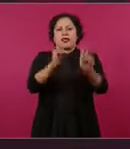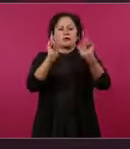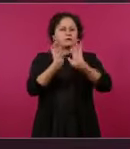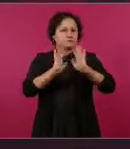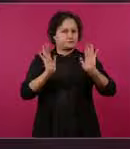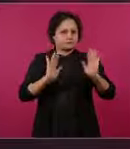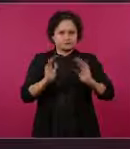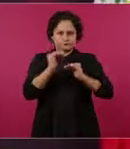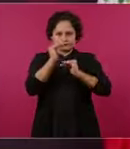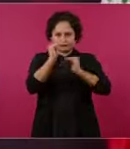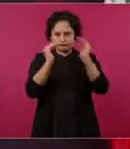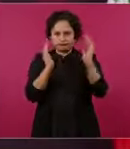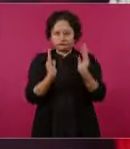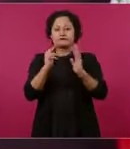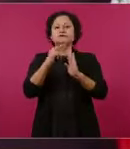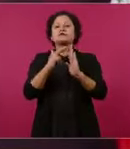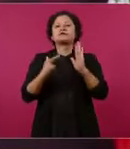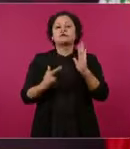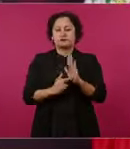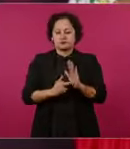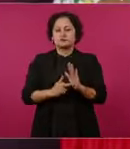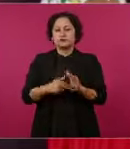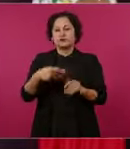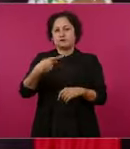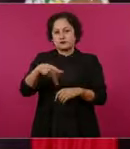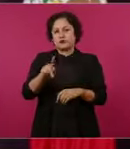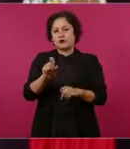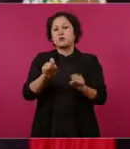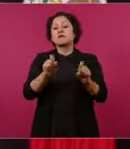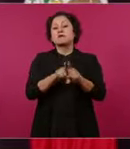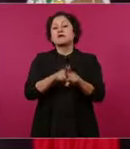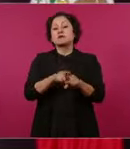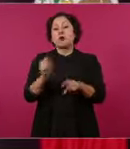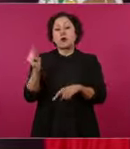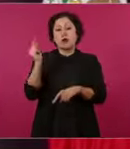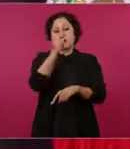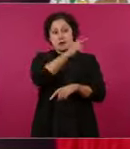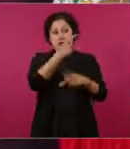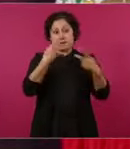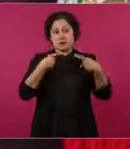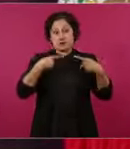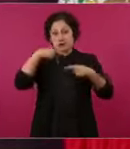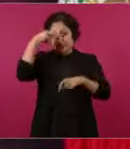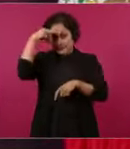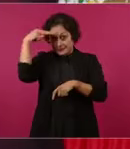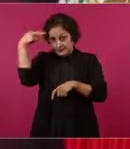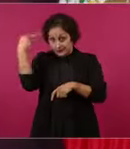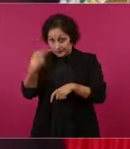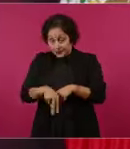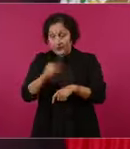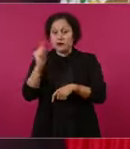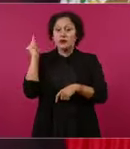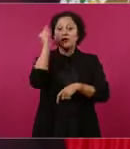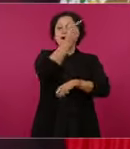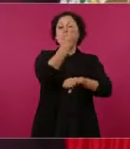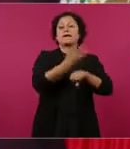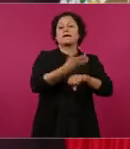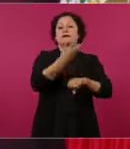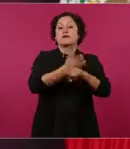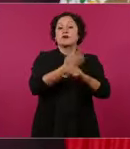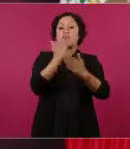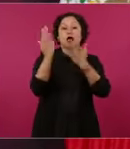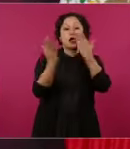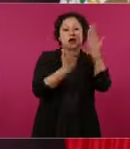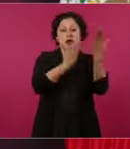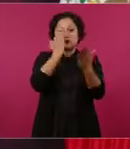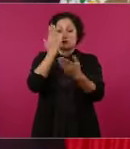a los jóvenes que estudian allá, terminan una carrera